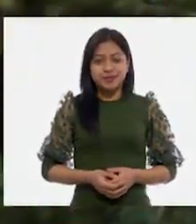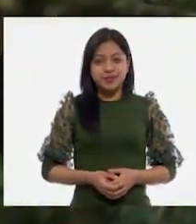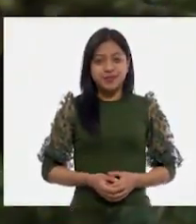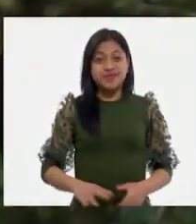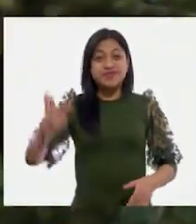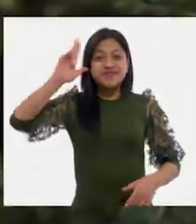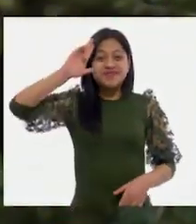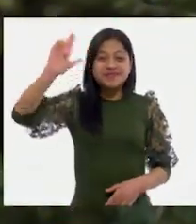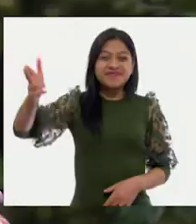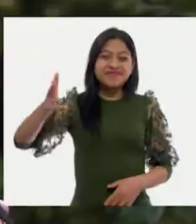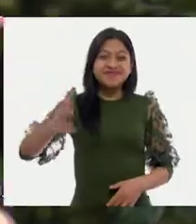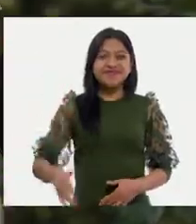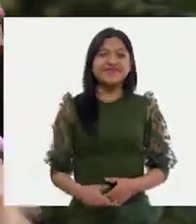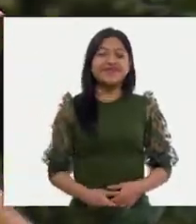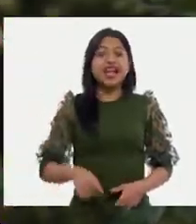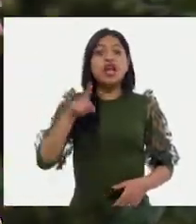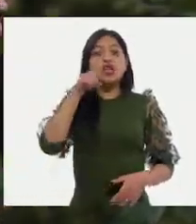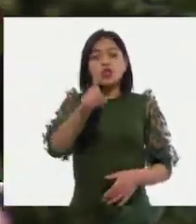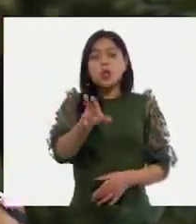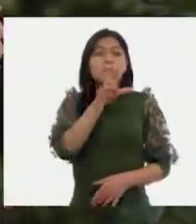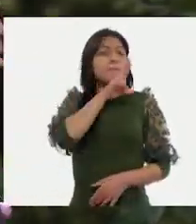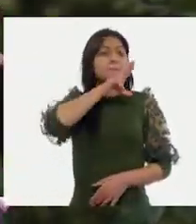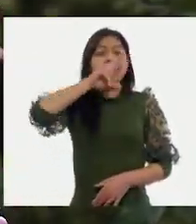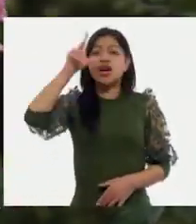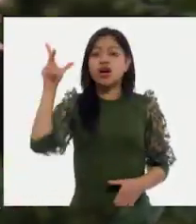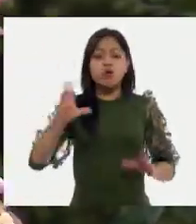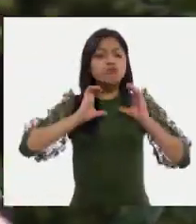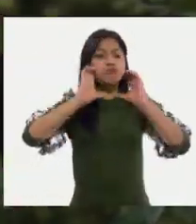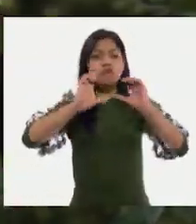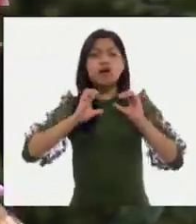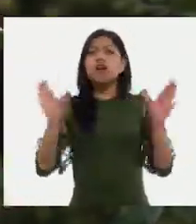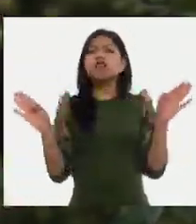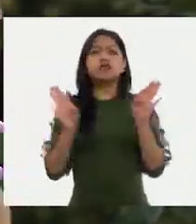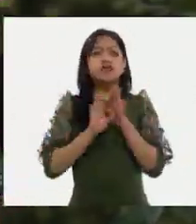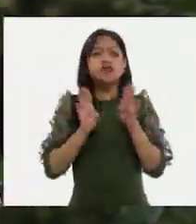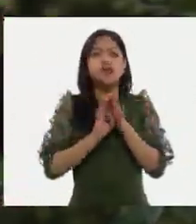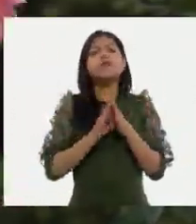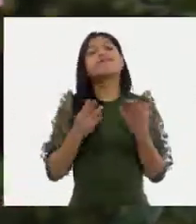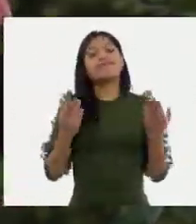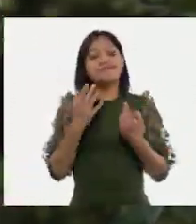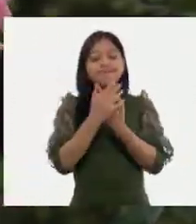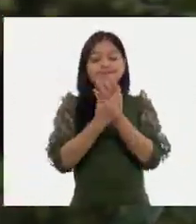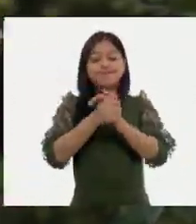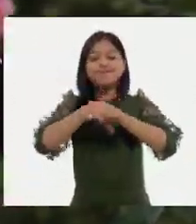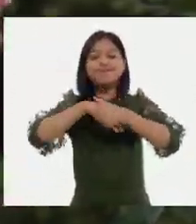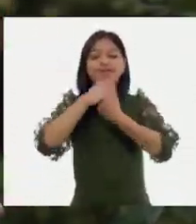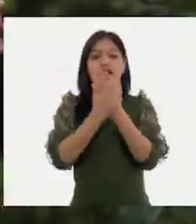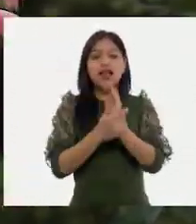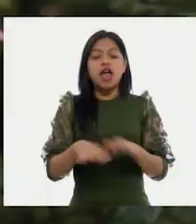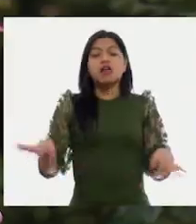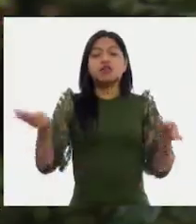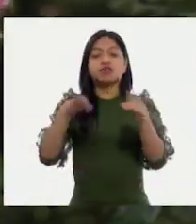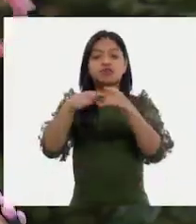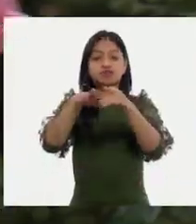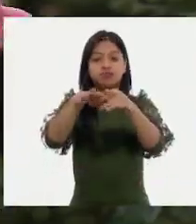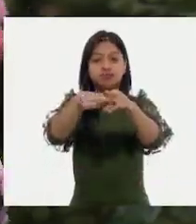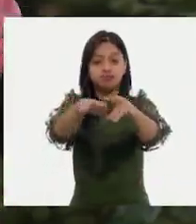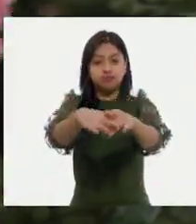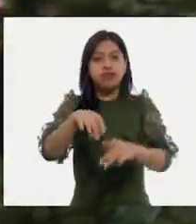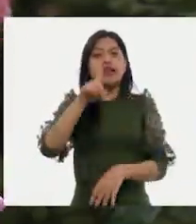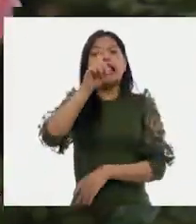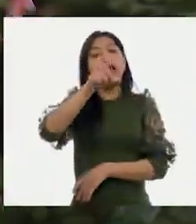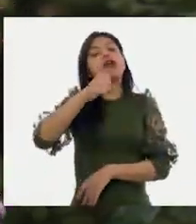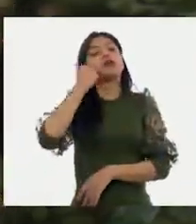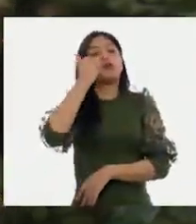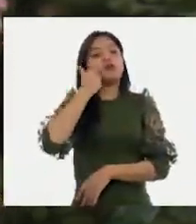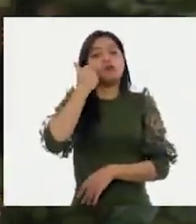¡Hola! La mejor forma de cuidarnos es lavarnos las manos frecuentemente con